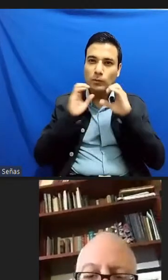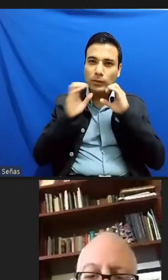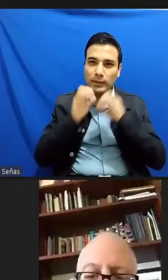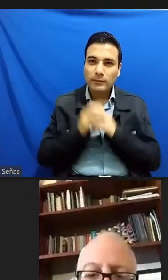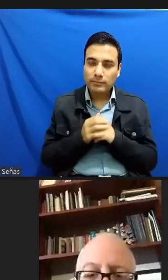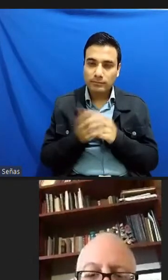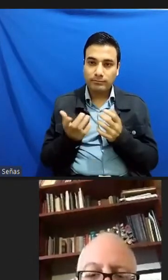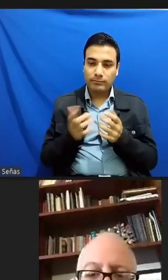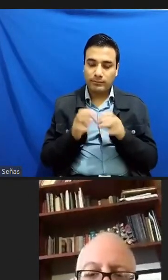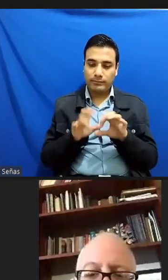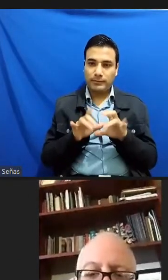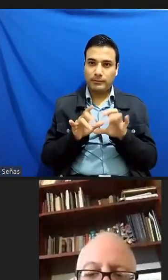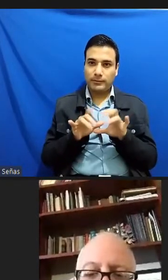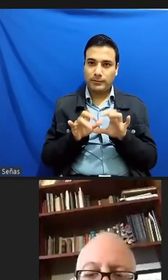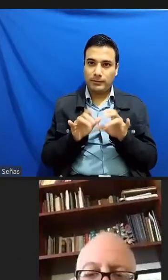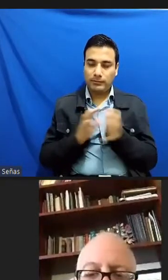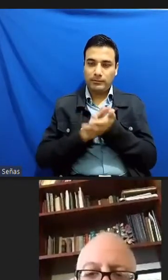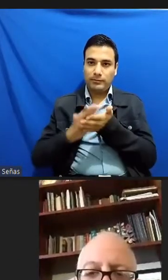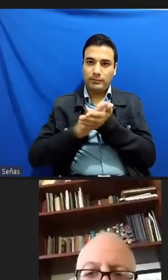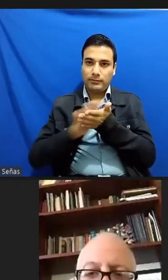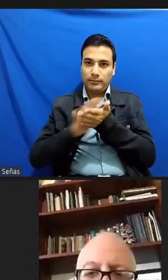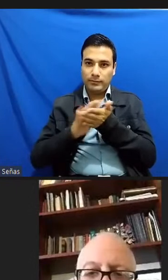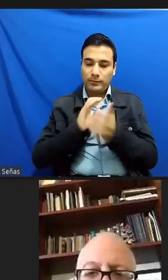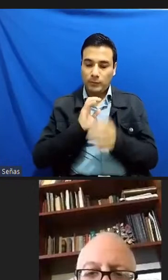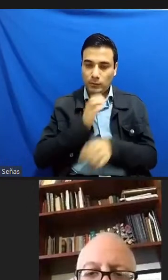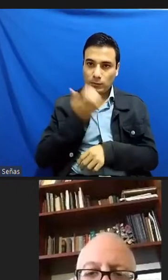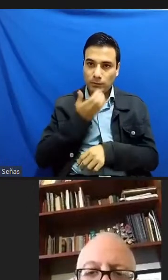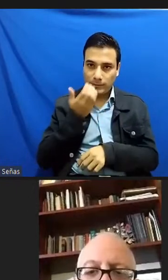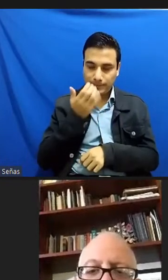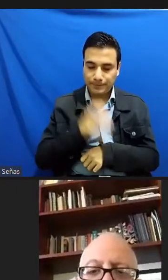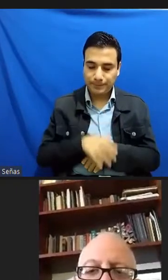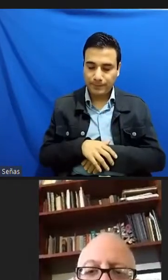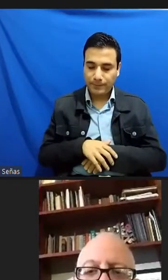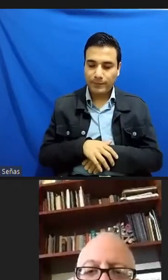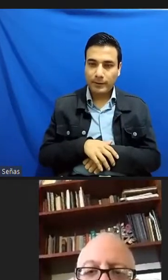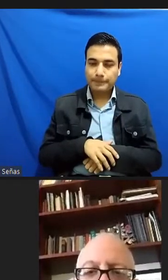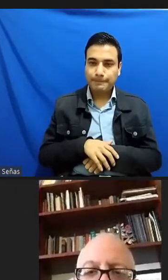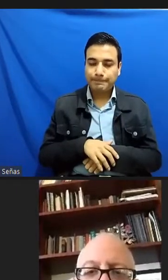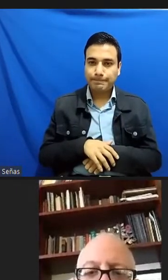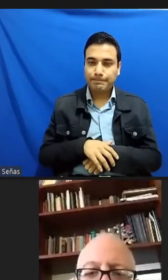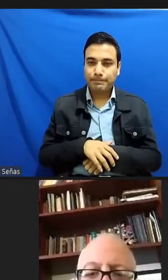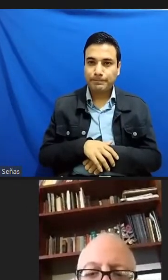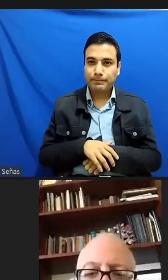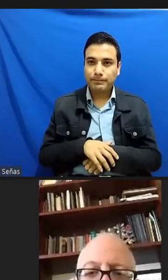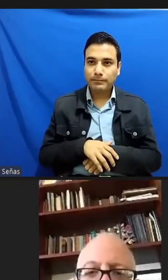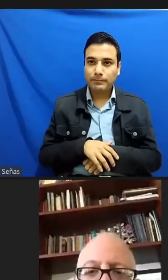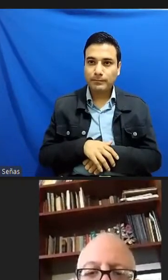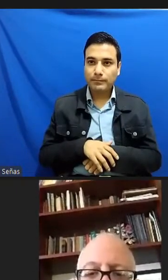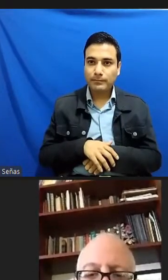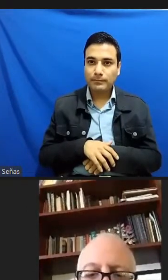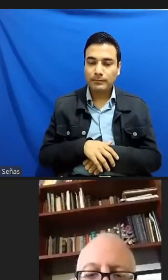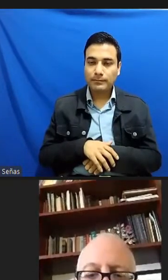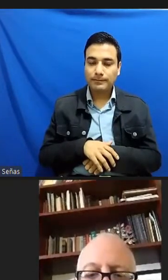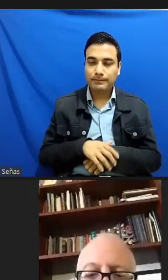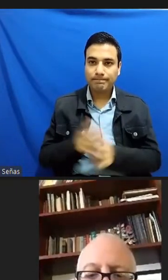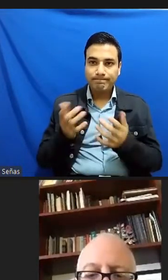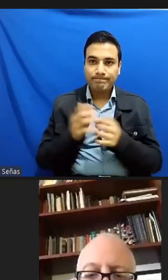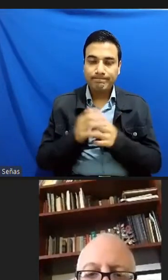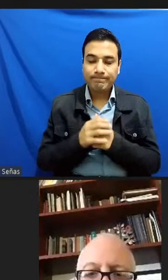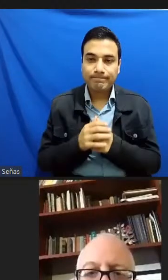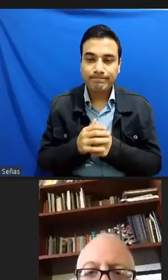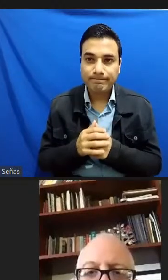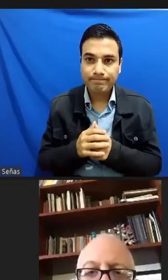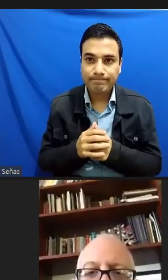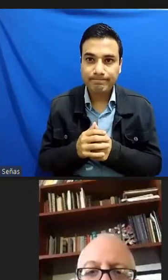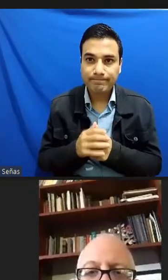electrónico y la intención era tenerlo siempre dentro de una